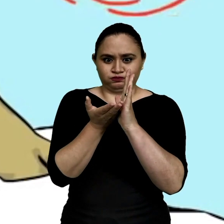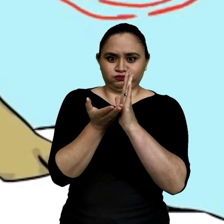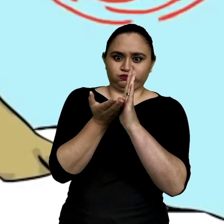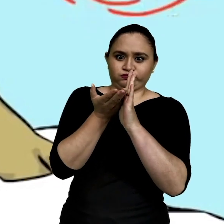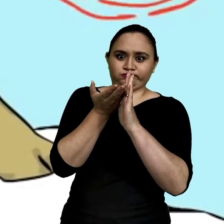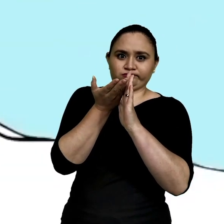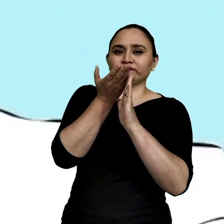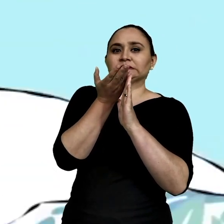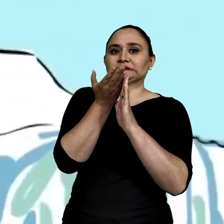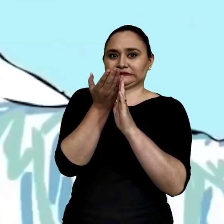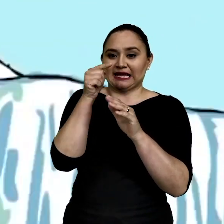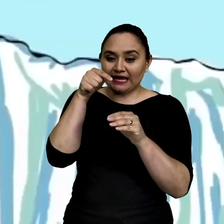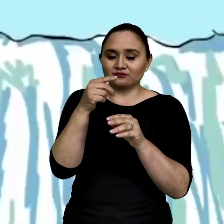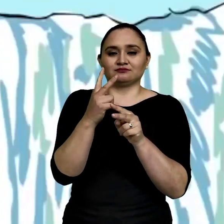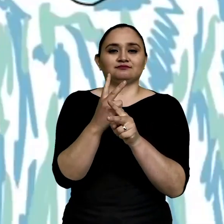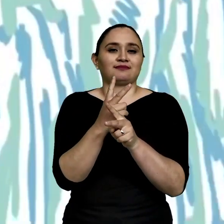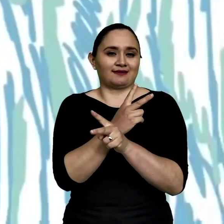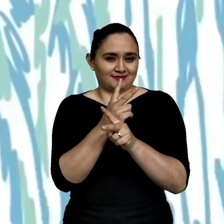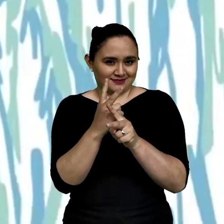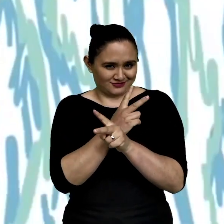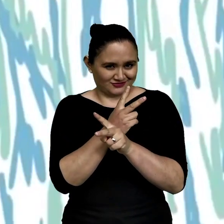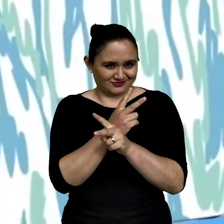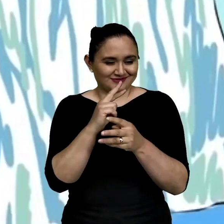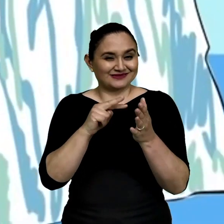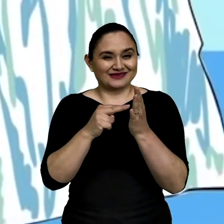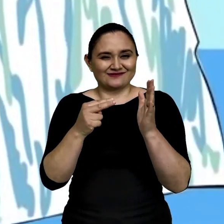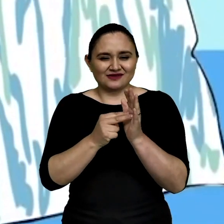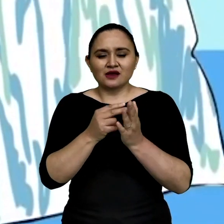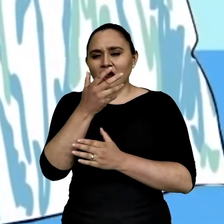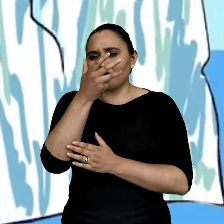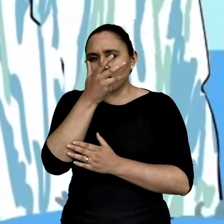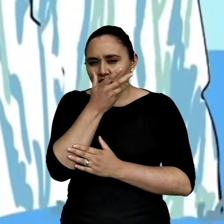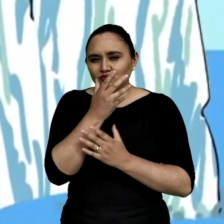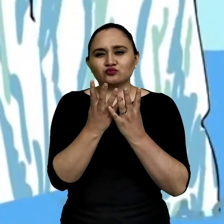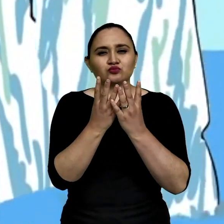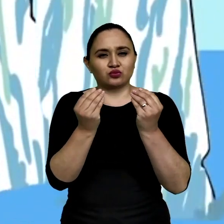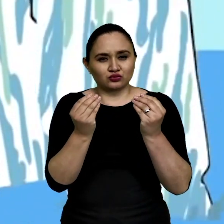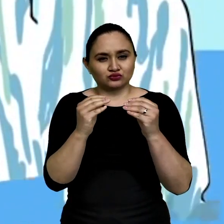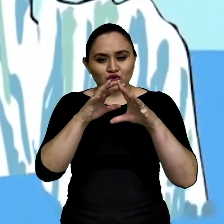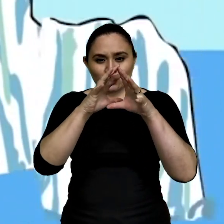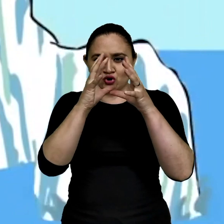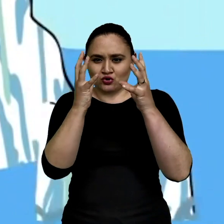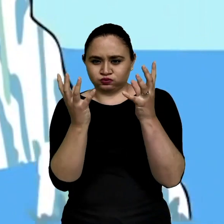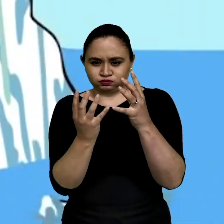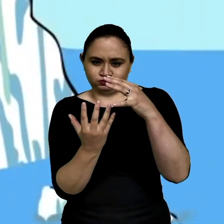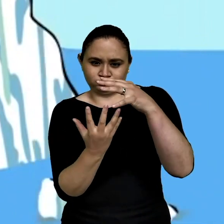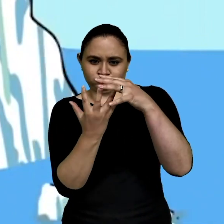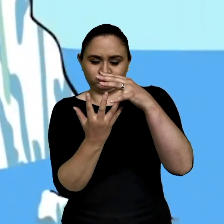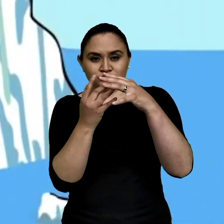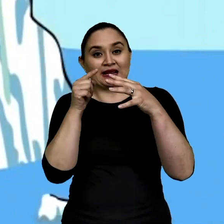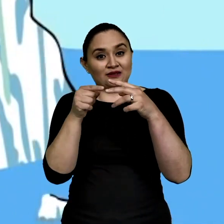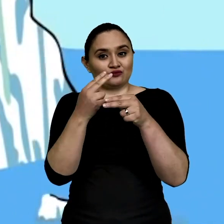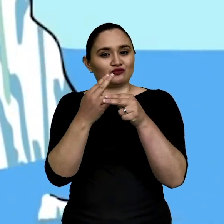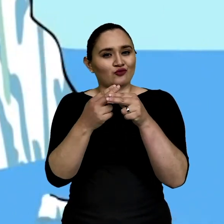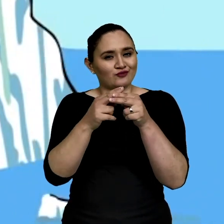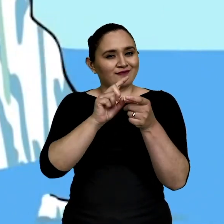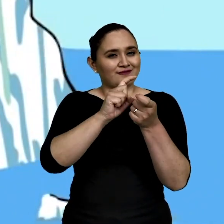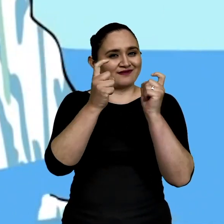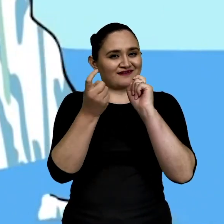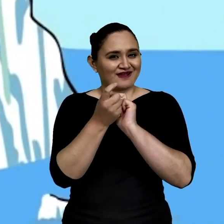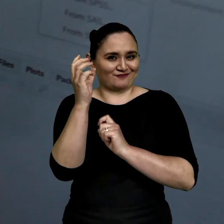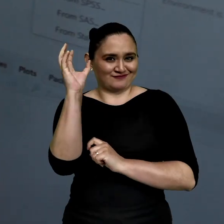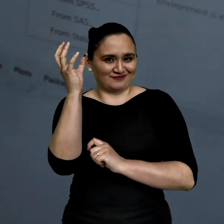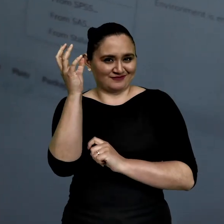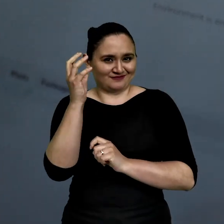sobrecalienta y se sobrecalienta el planeta. Entonces este exceso de calor es lo que hace que el planeta se caliente y es lo que ahora llamamos cambio